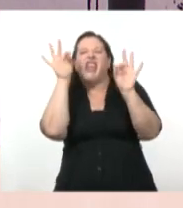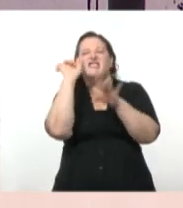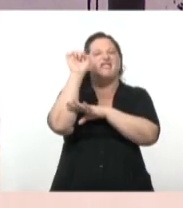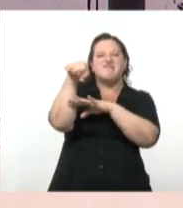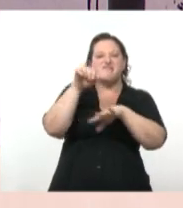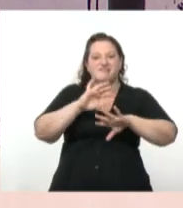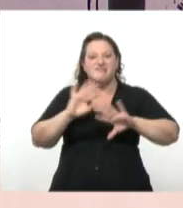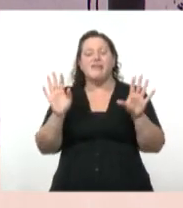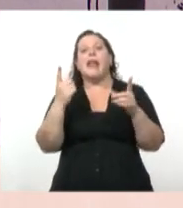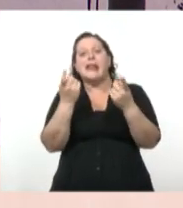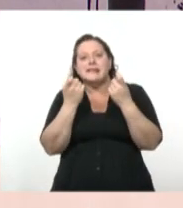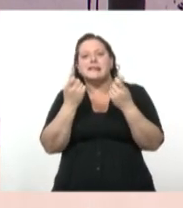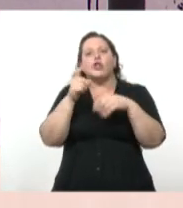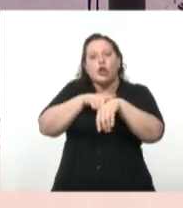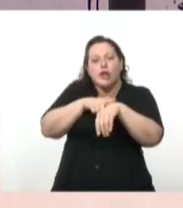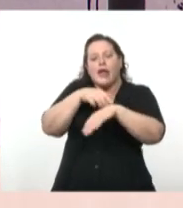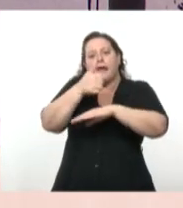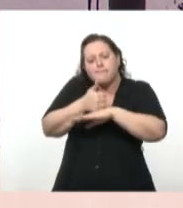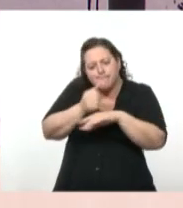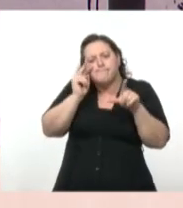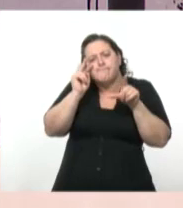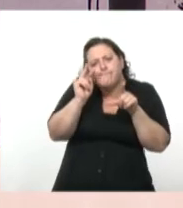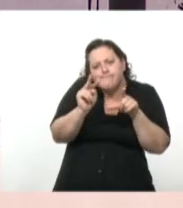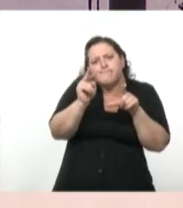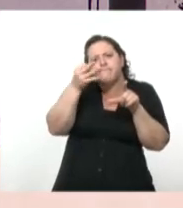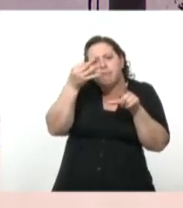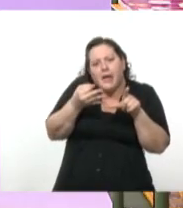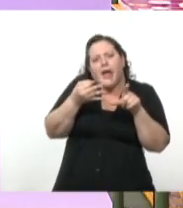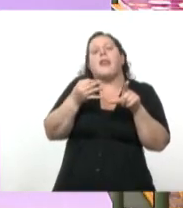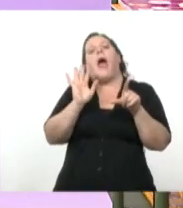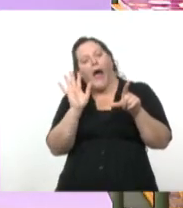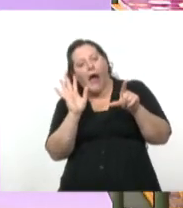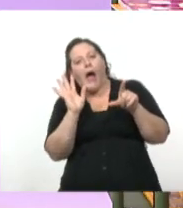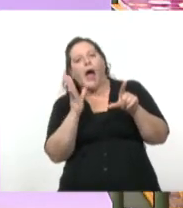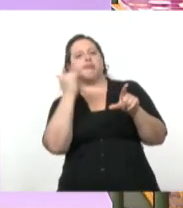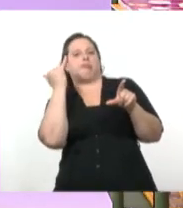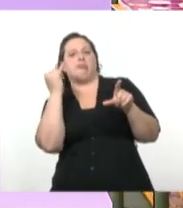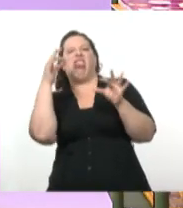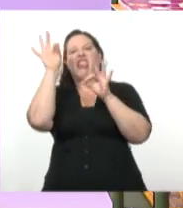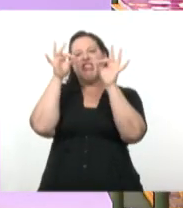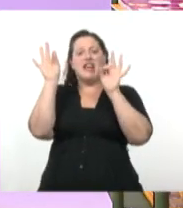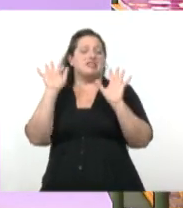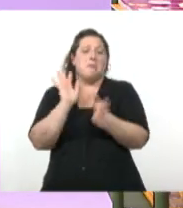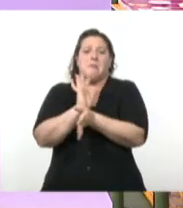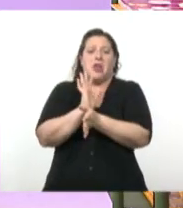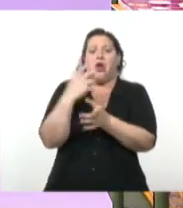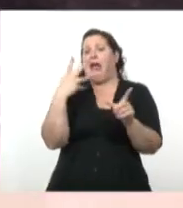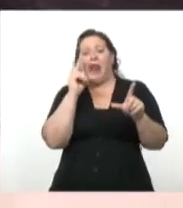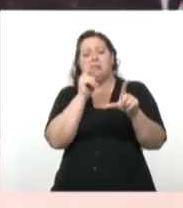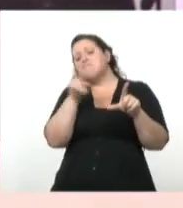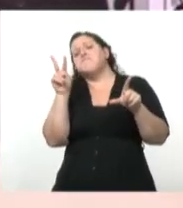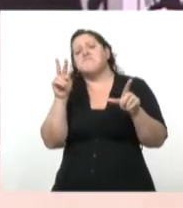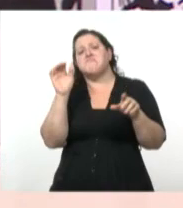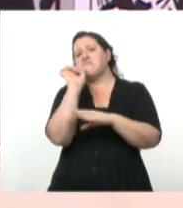aparecen en este ambiente de adentro con gran contraste con el afuera. En esta otra imagen de acá, que la tenemos un poquito más